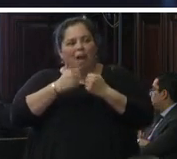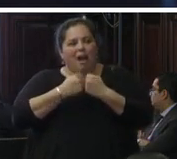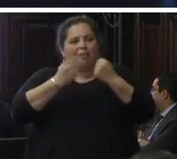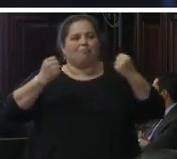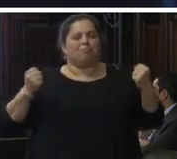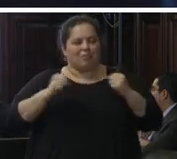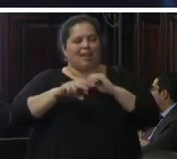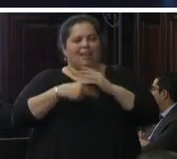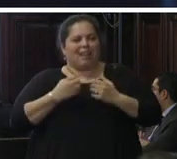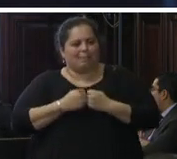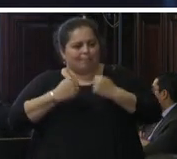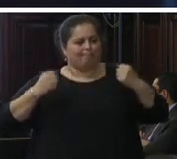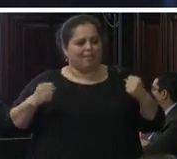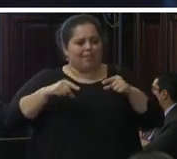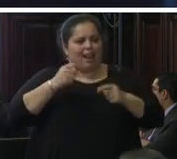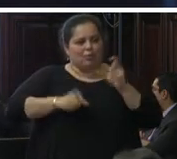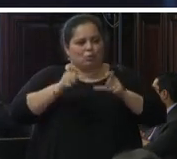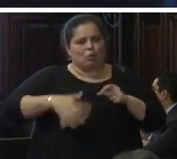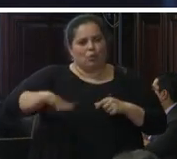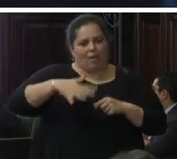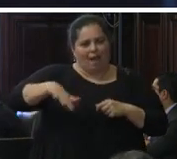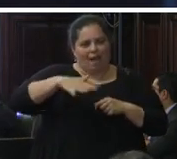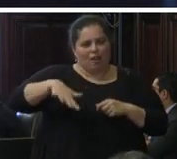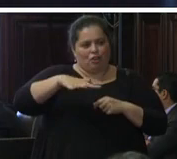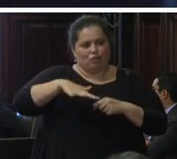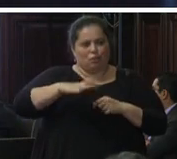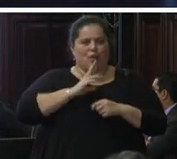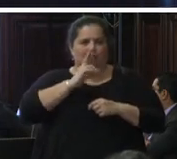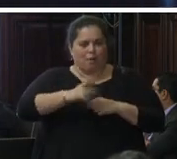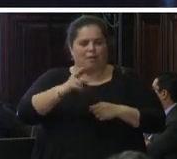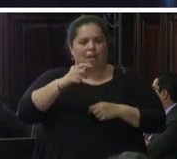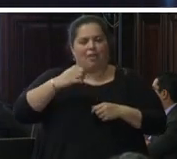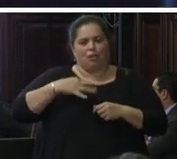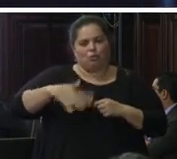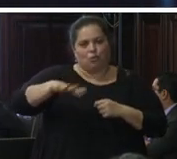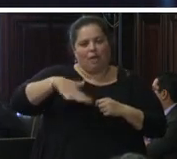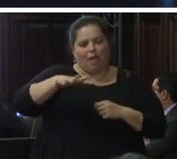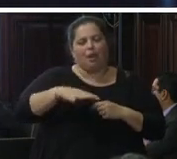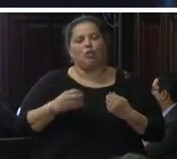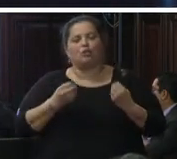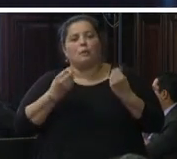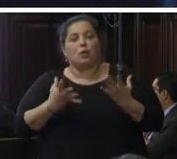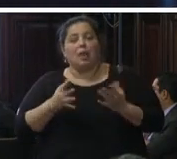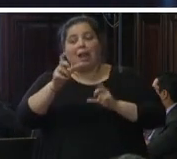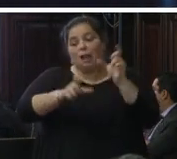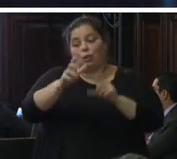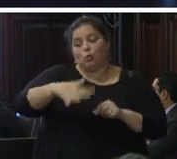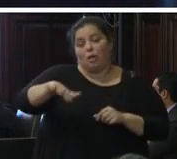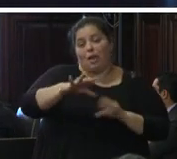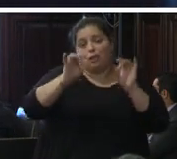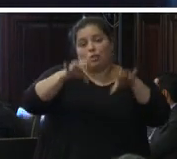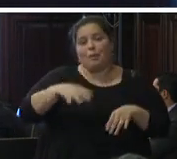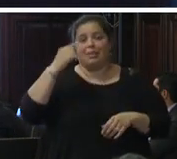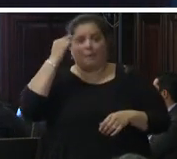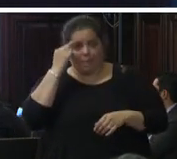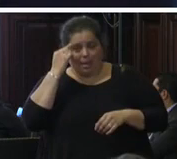tenemos que también cuestionar la ciudadanía solo piensa que hay justicia